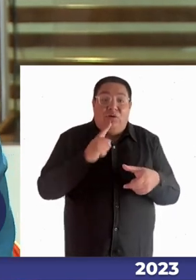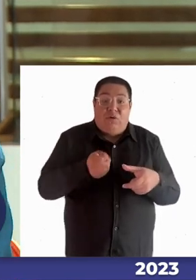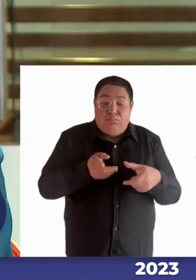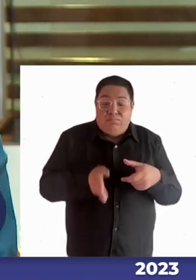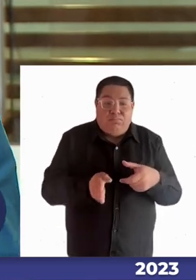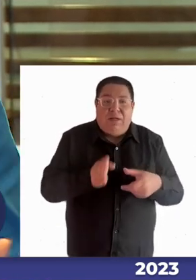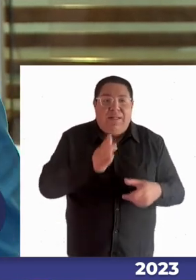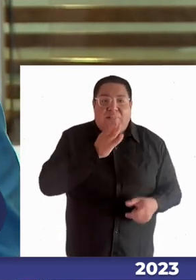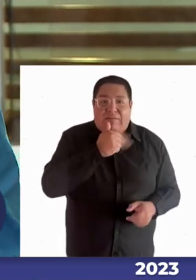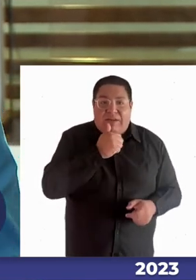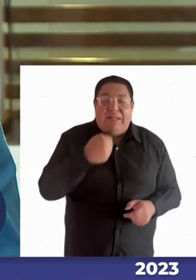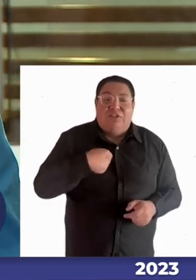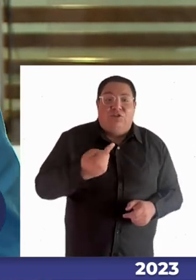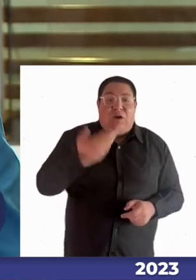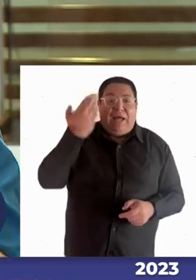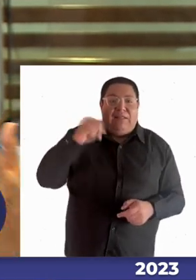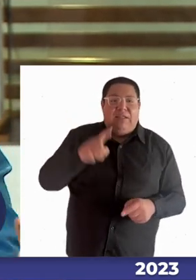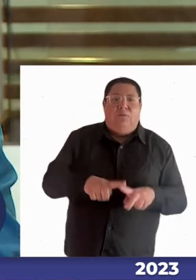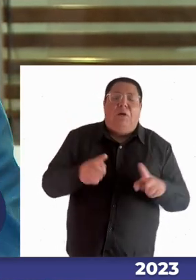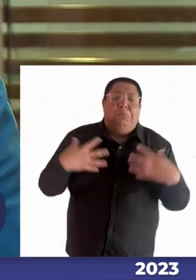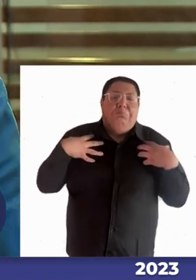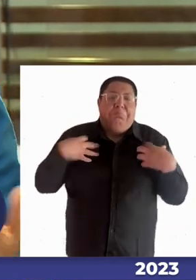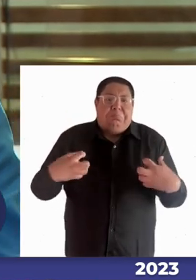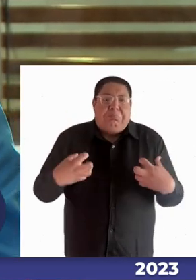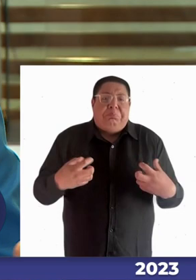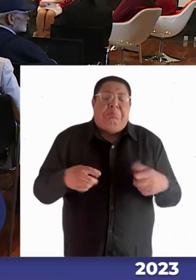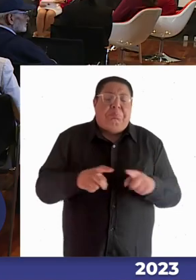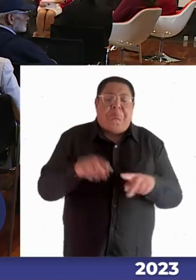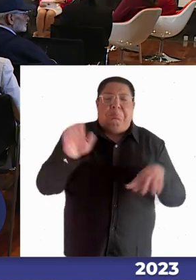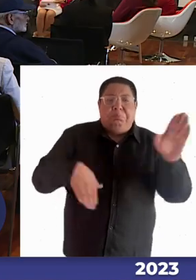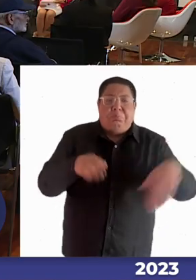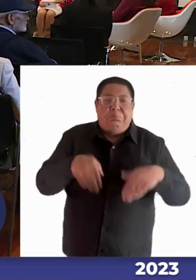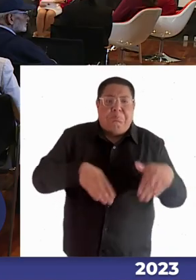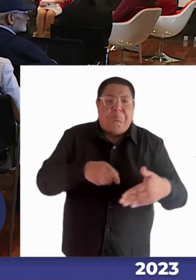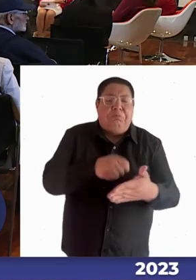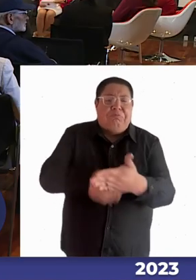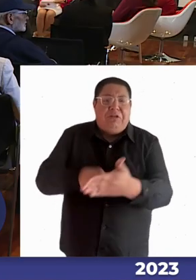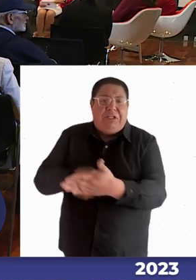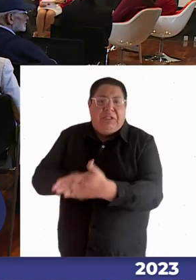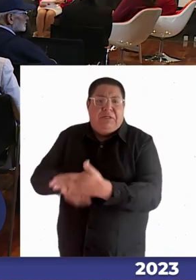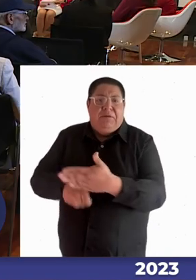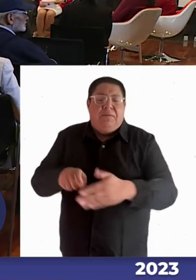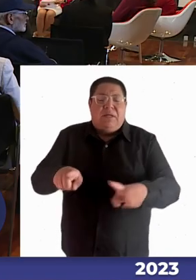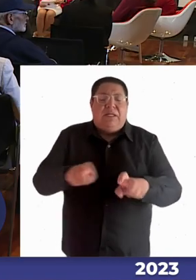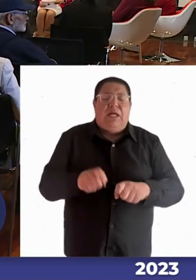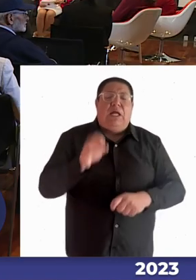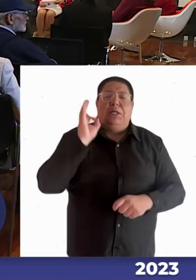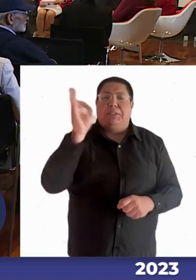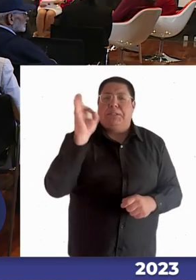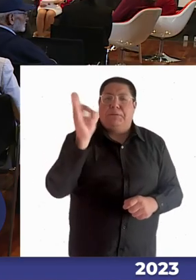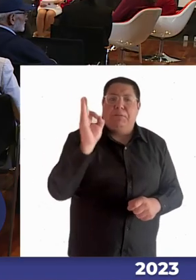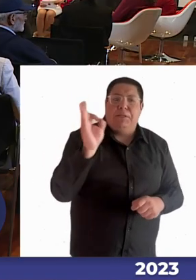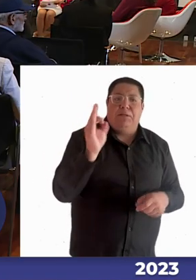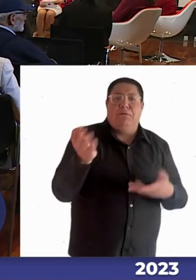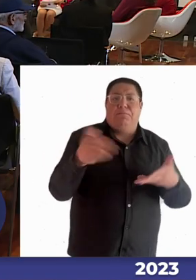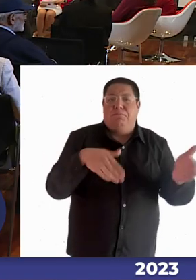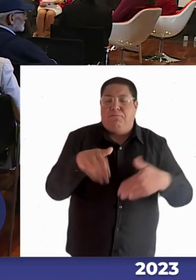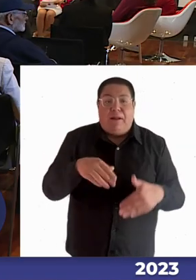yo formé una bancada transversal conseguimos firmas y empezamos como a reunirnos de manera no